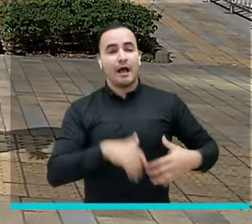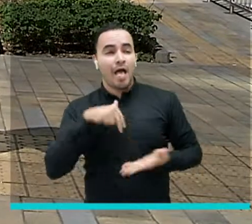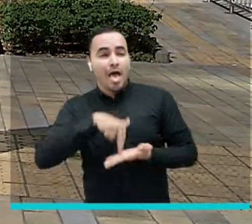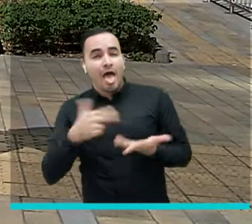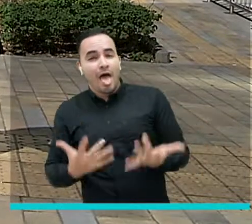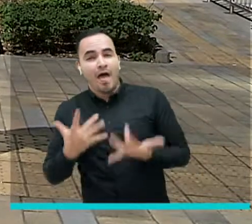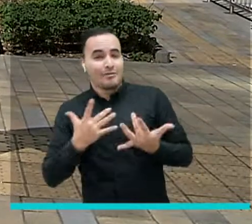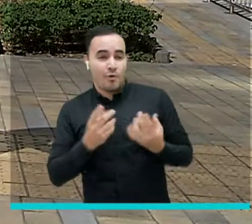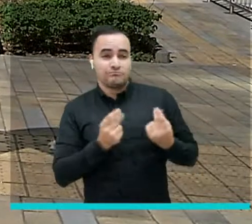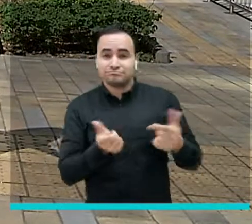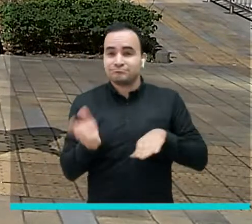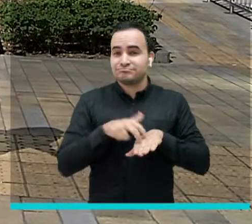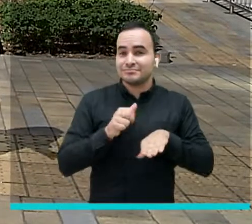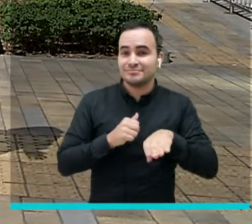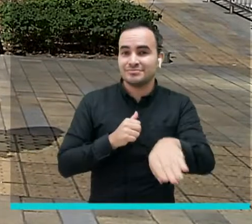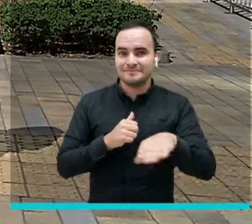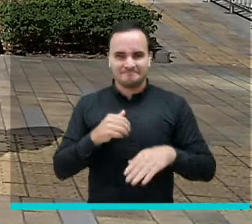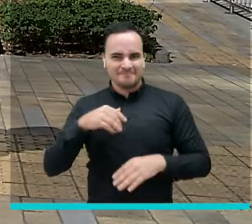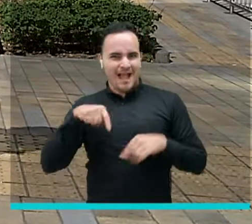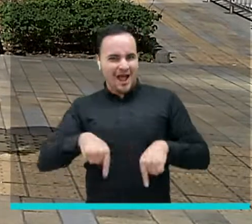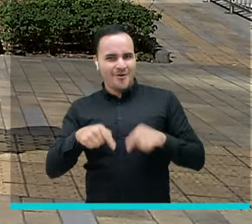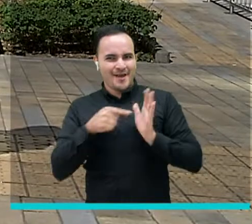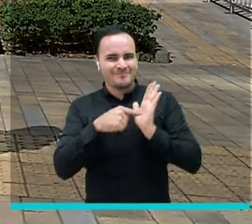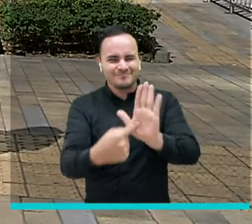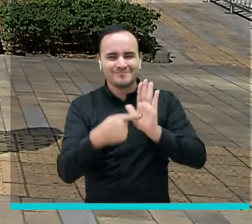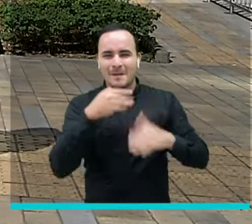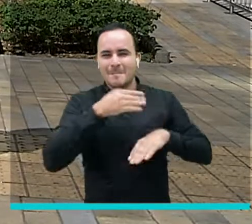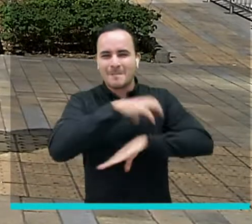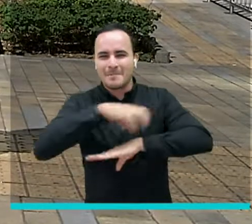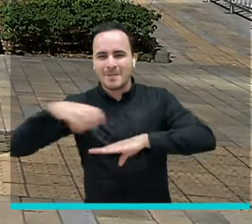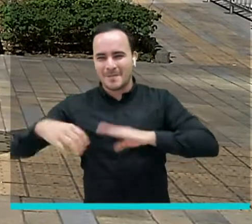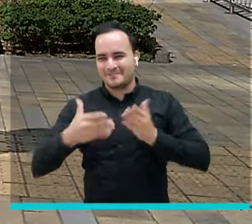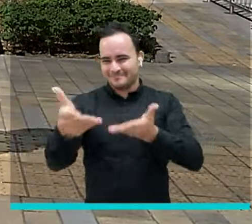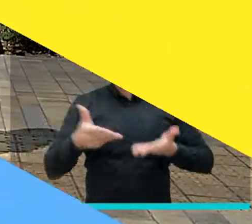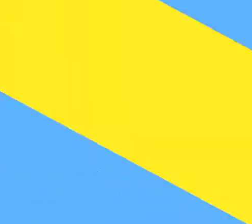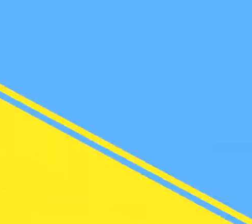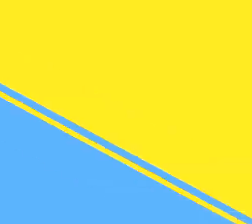en medellín conecta tv estaremos recorriendo las estaciones bienvenidos